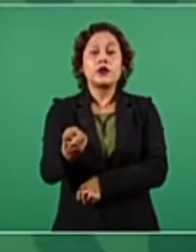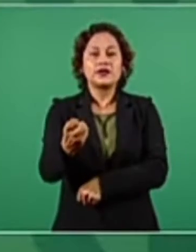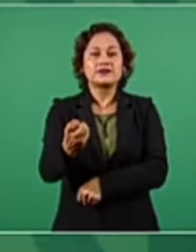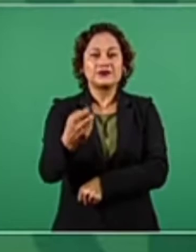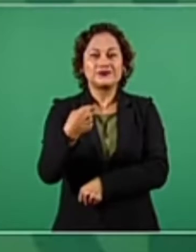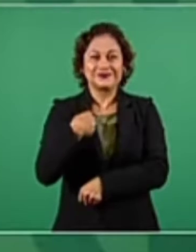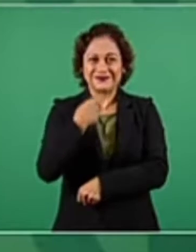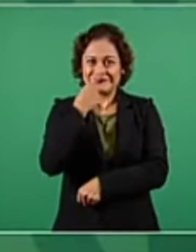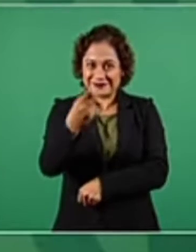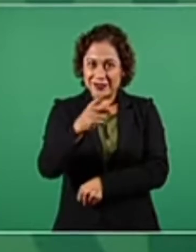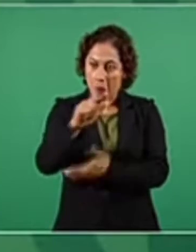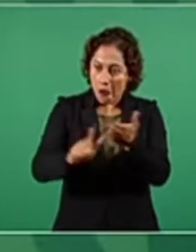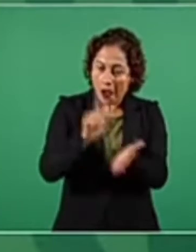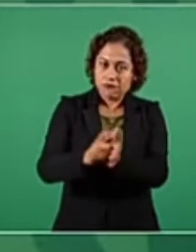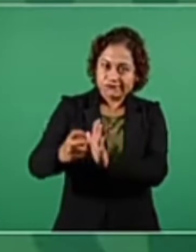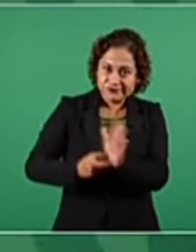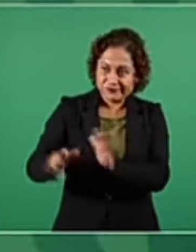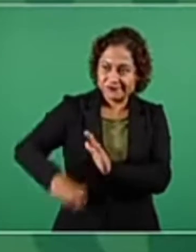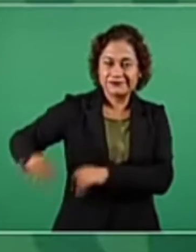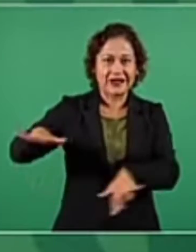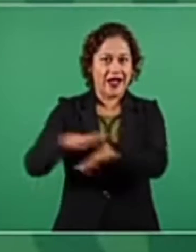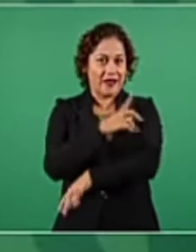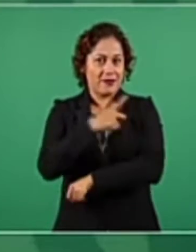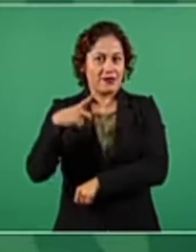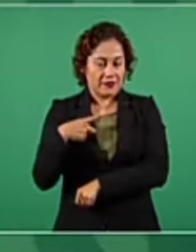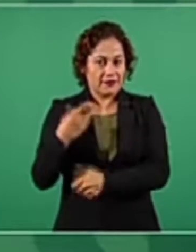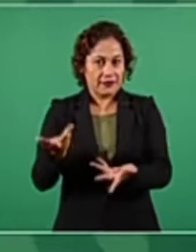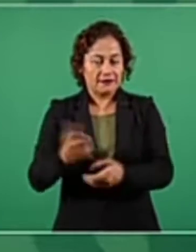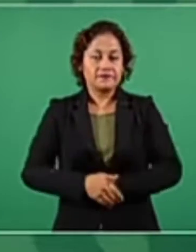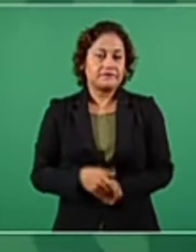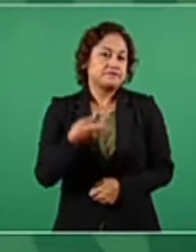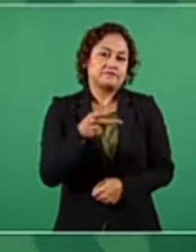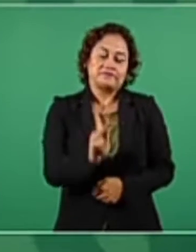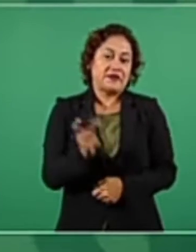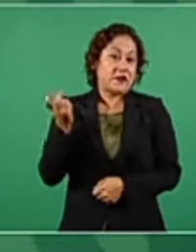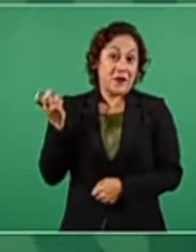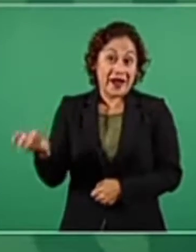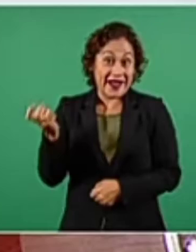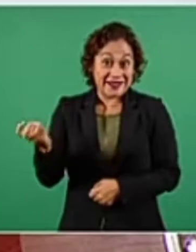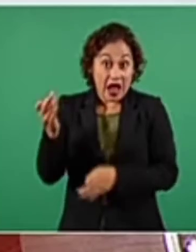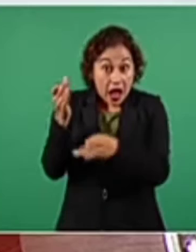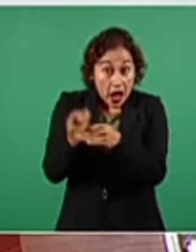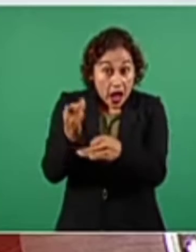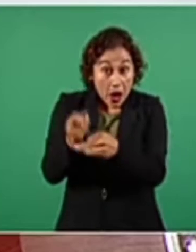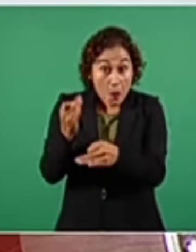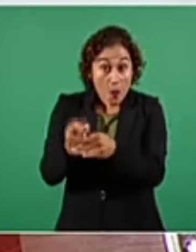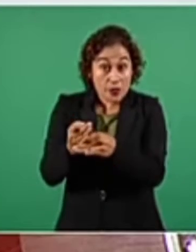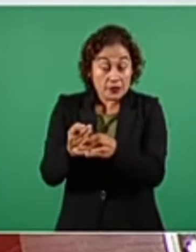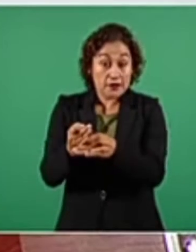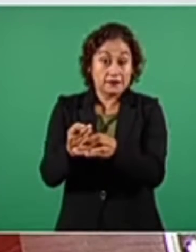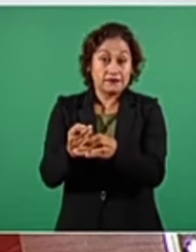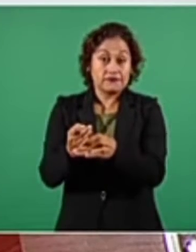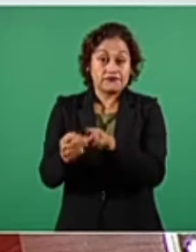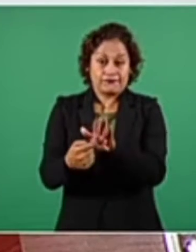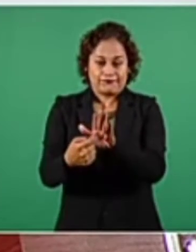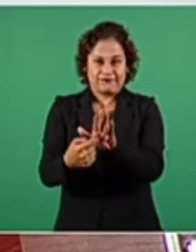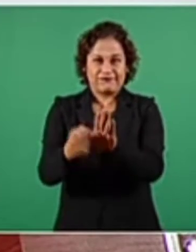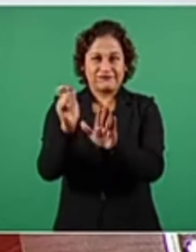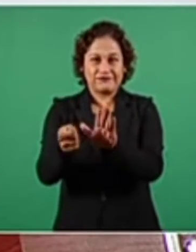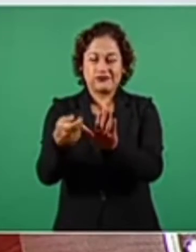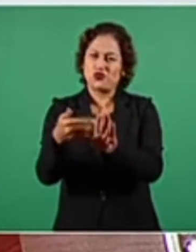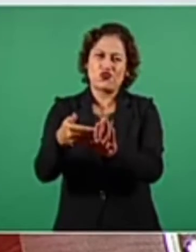Pero esto es un corolario de una serie de decisiones